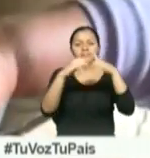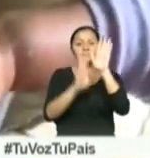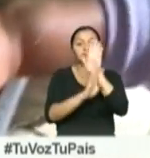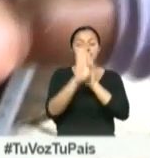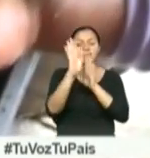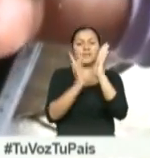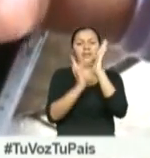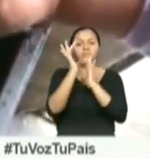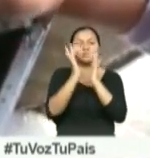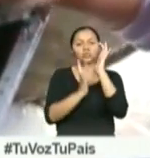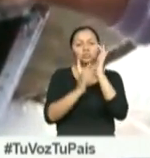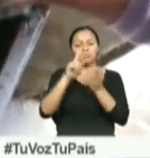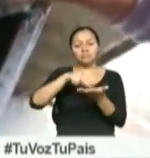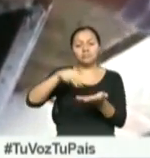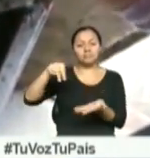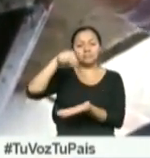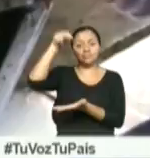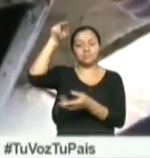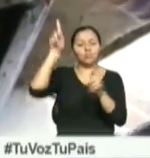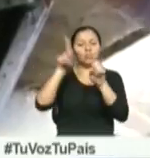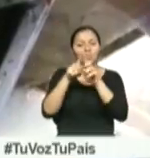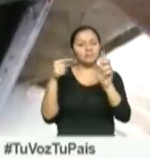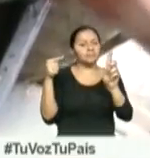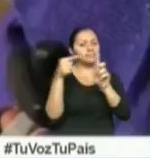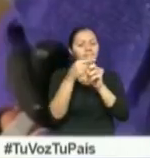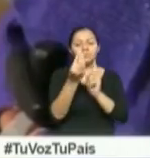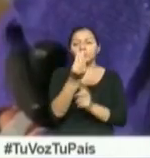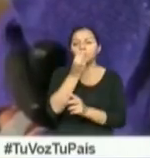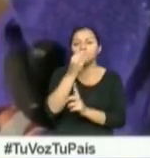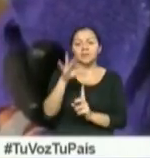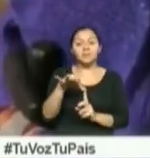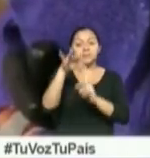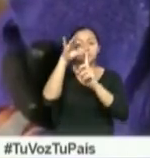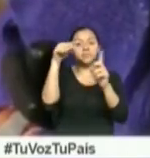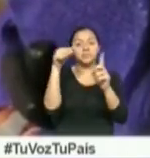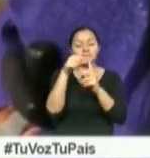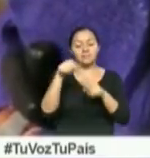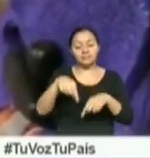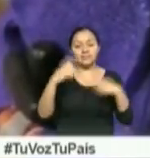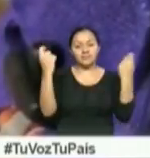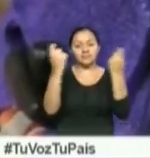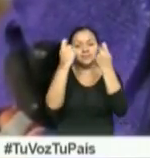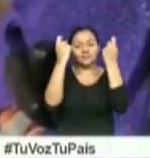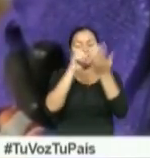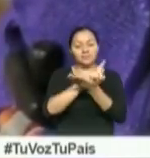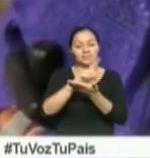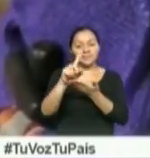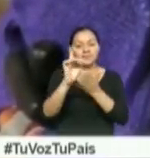Jesucristo, convirtiéndose así en un elemento culinario crucial para esta celebración.